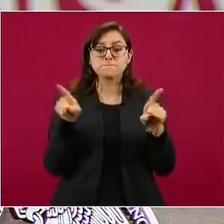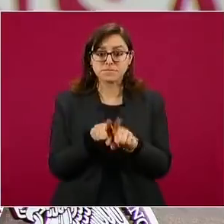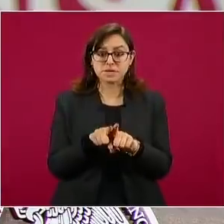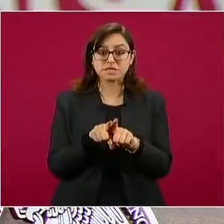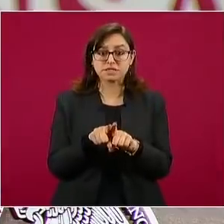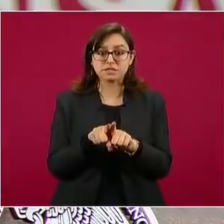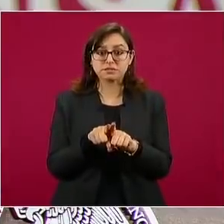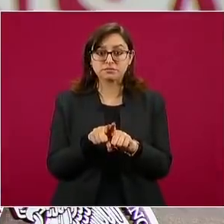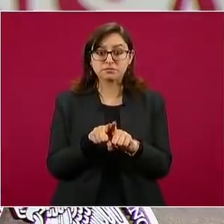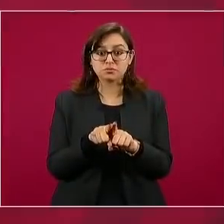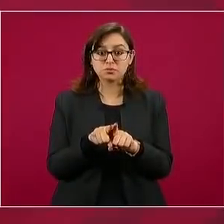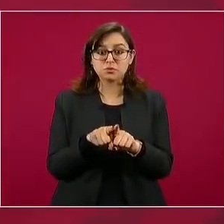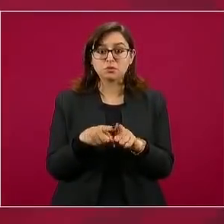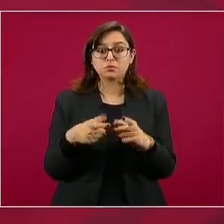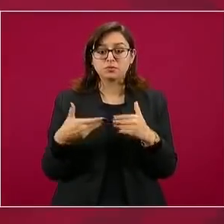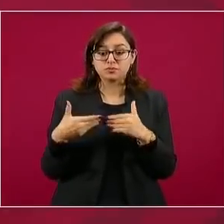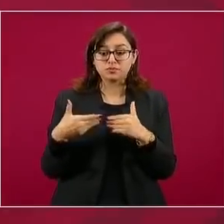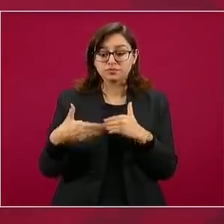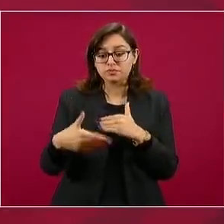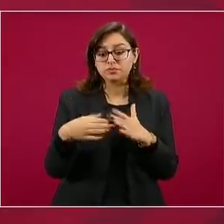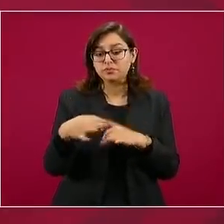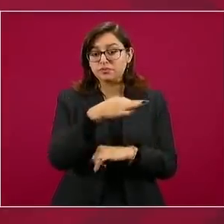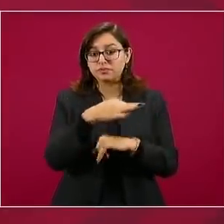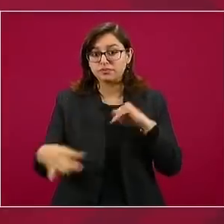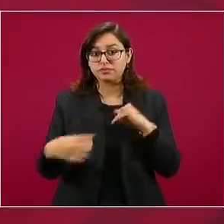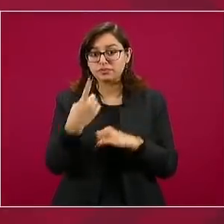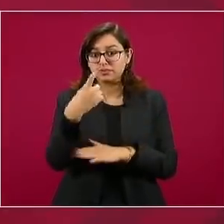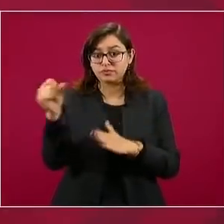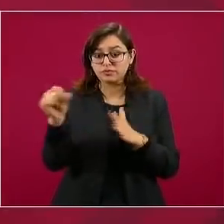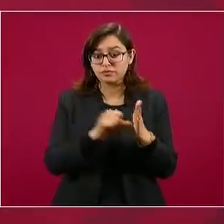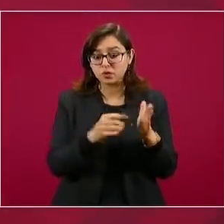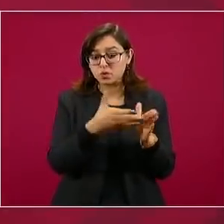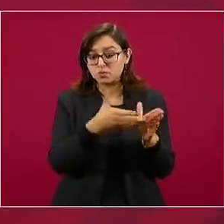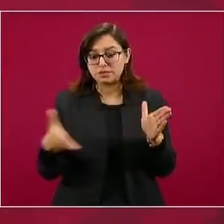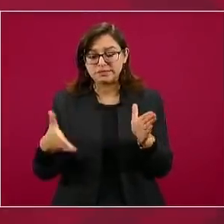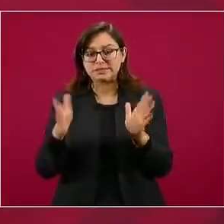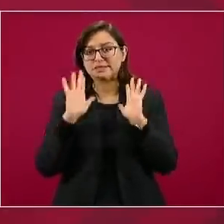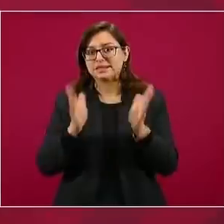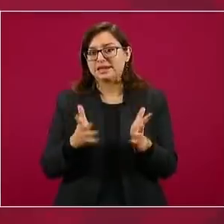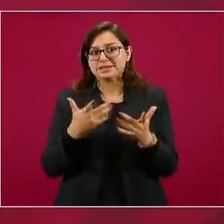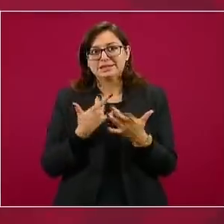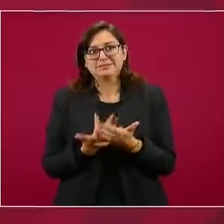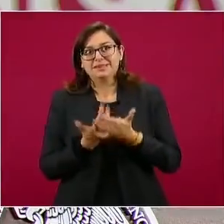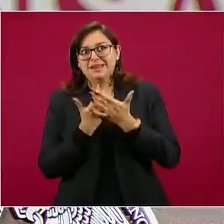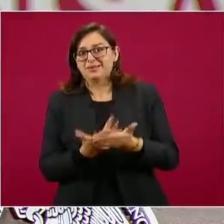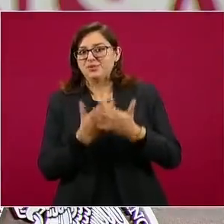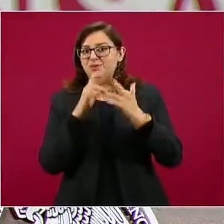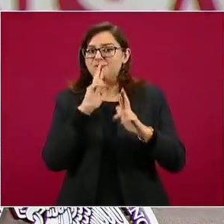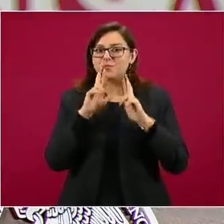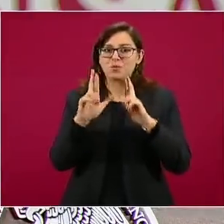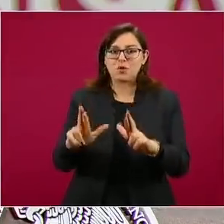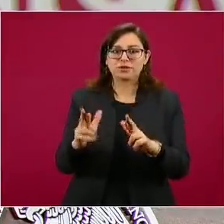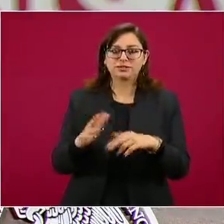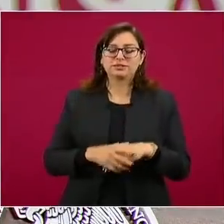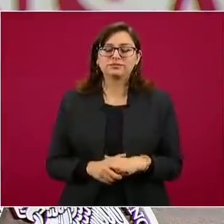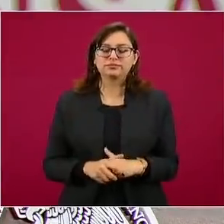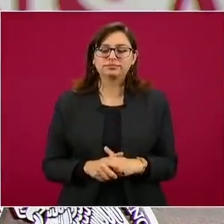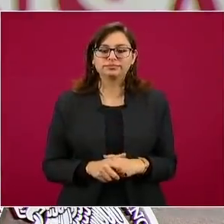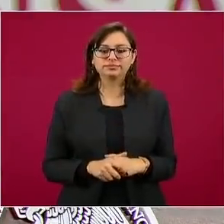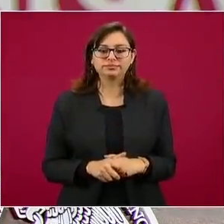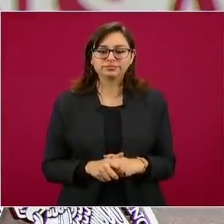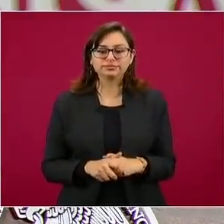corte a fin del primer mes. Estamos todos y todas muy urgidos de conocer los resultados en la población hispana.